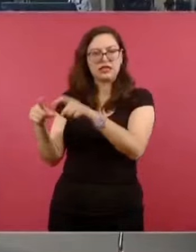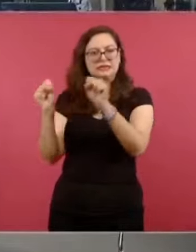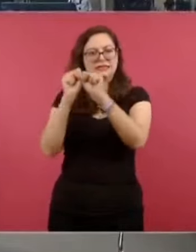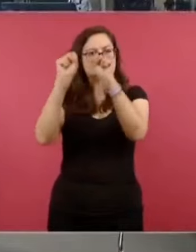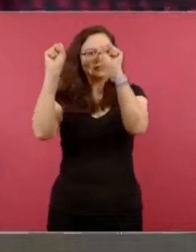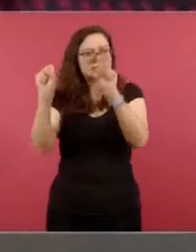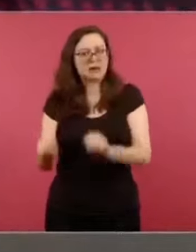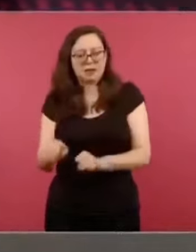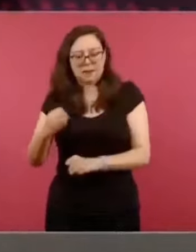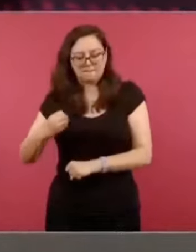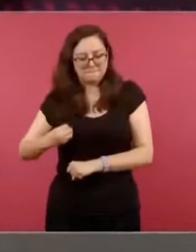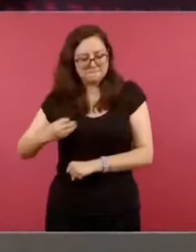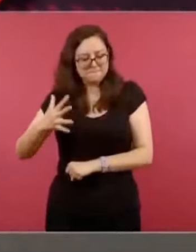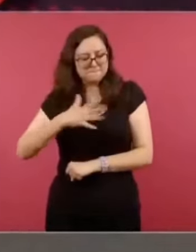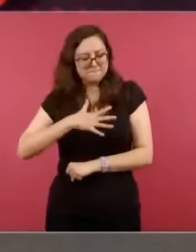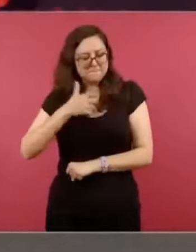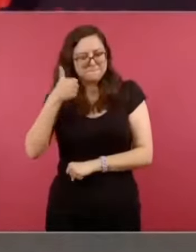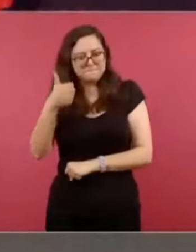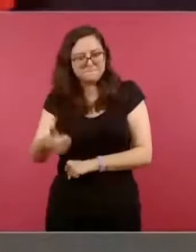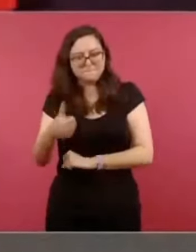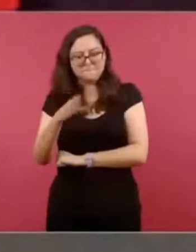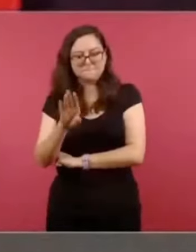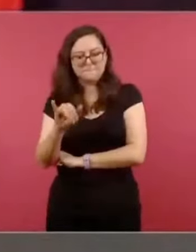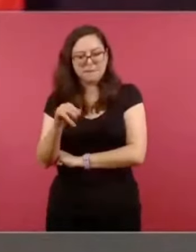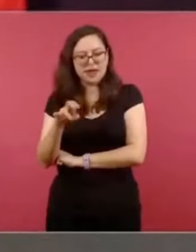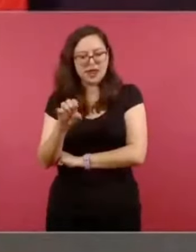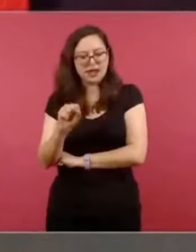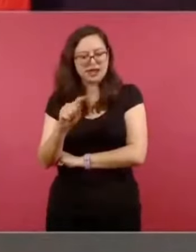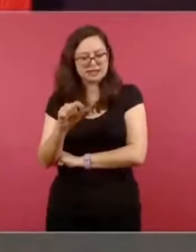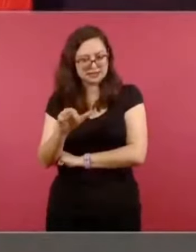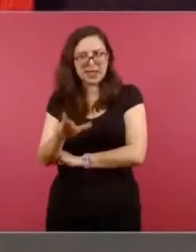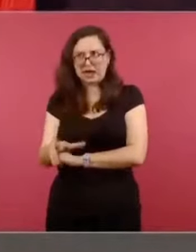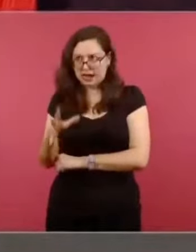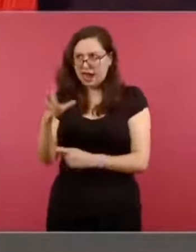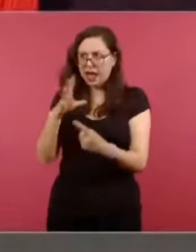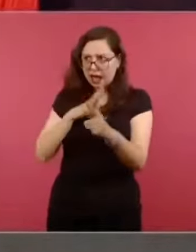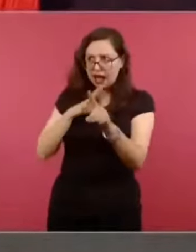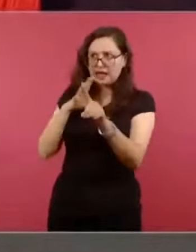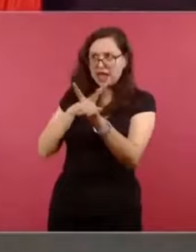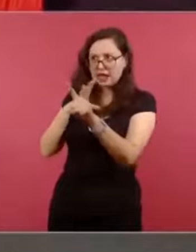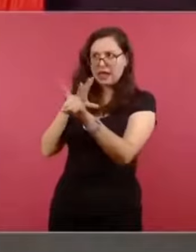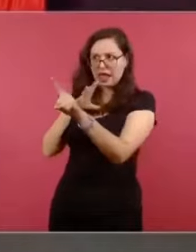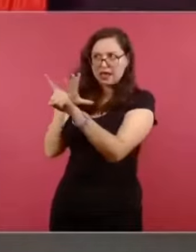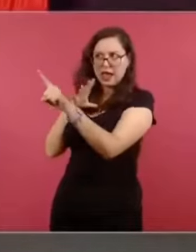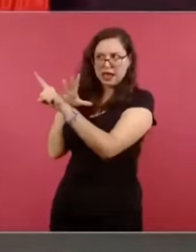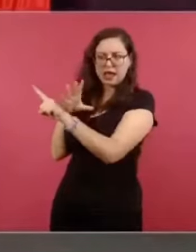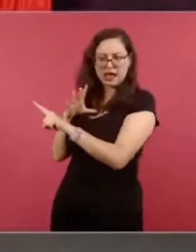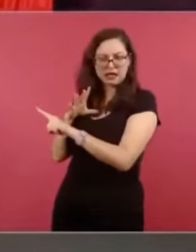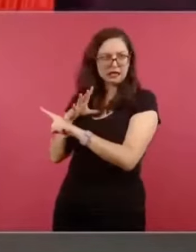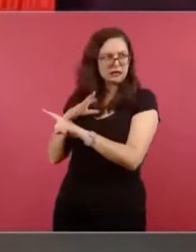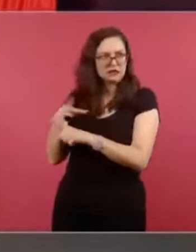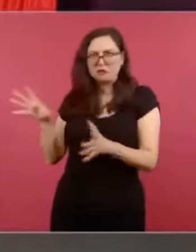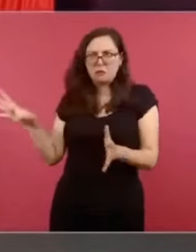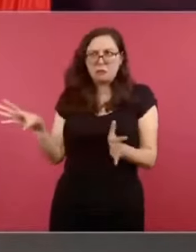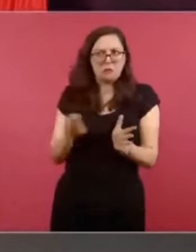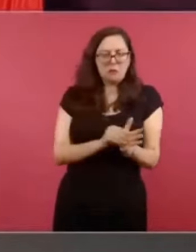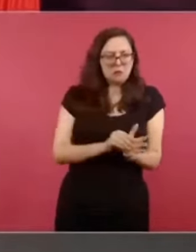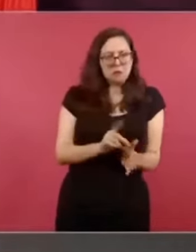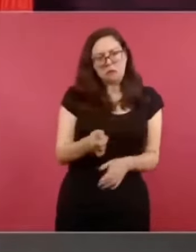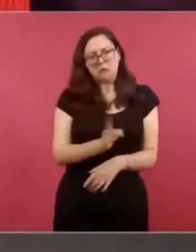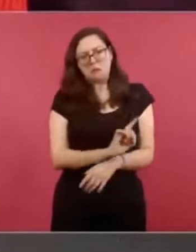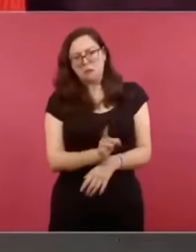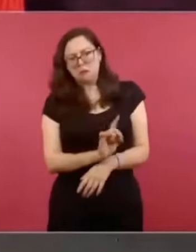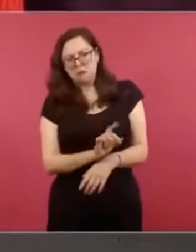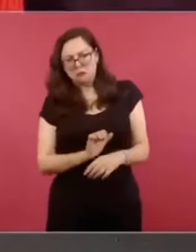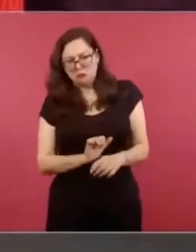todo en los países nórdicos, en donde se tiene